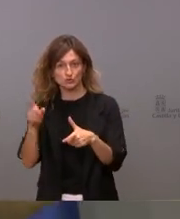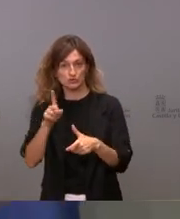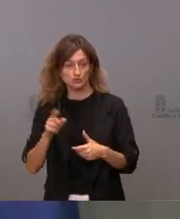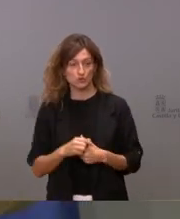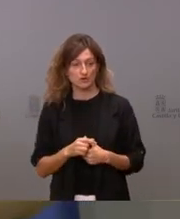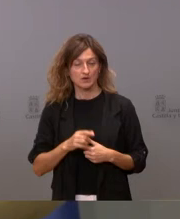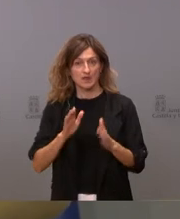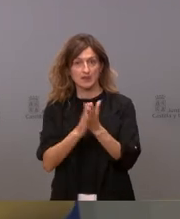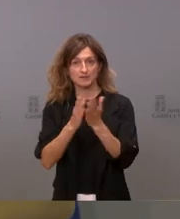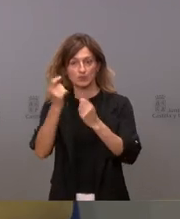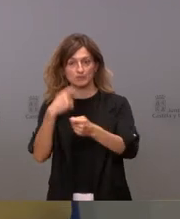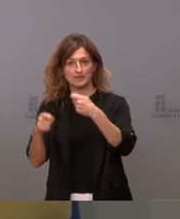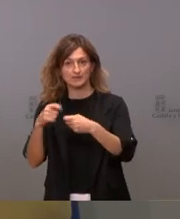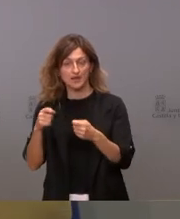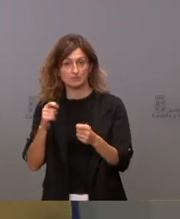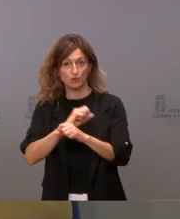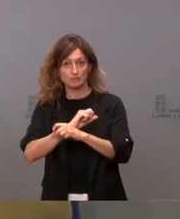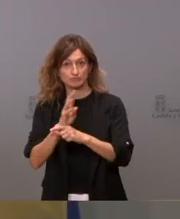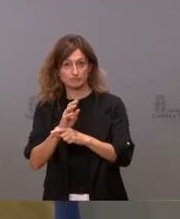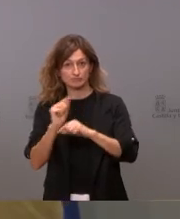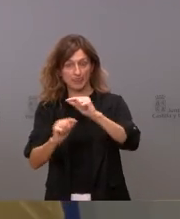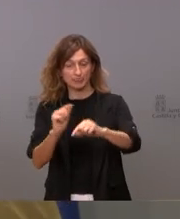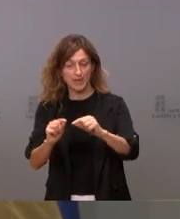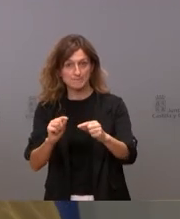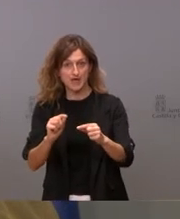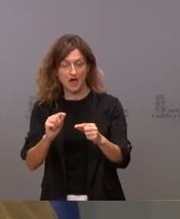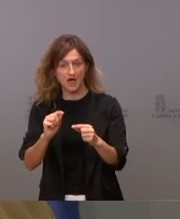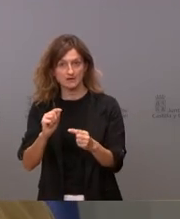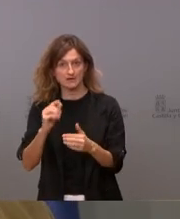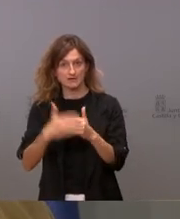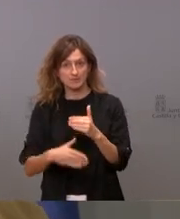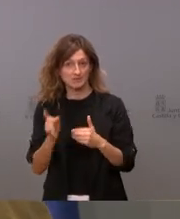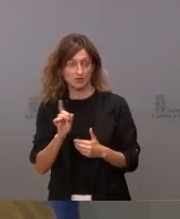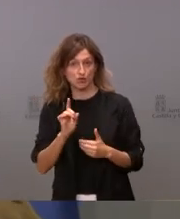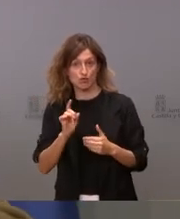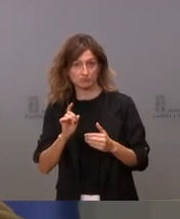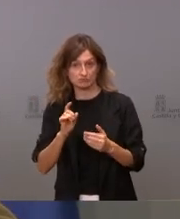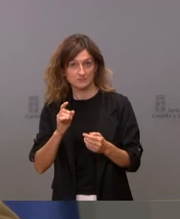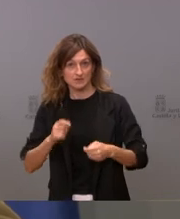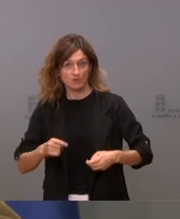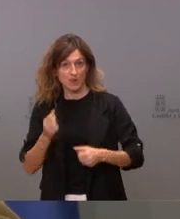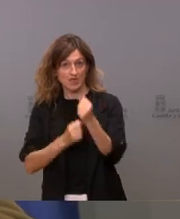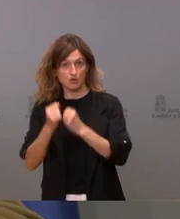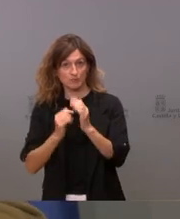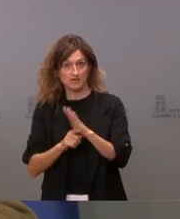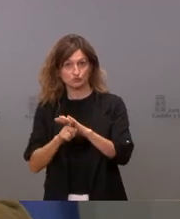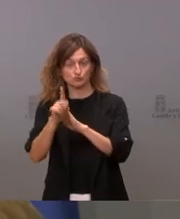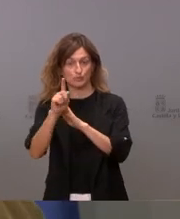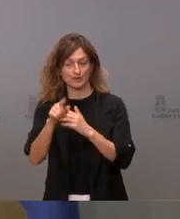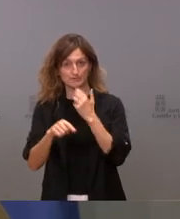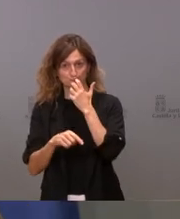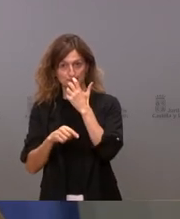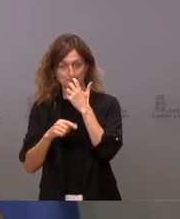que la venta de libros durante la pandemia lejos de haber sido castigada ha subido. Es uno de los sectores